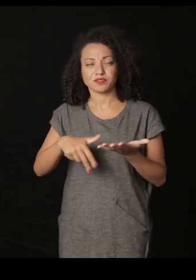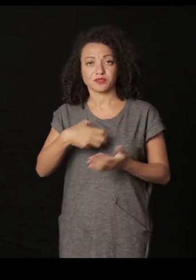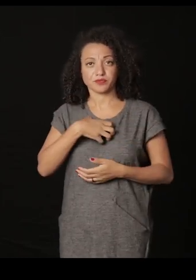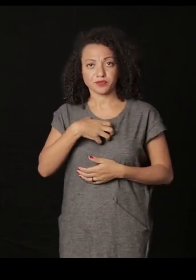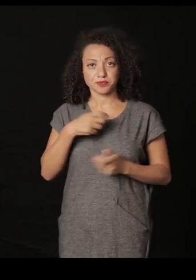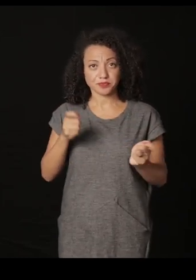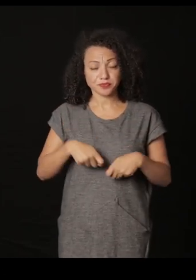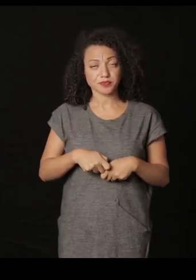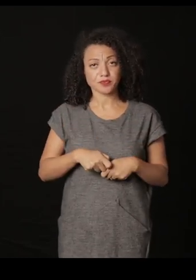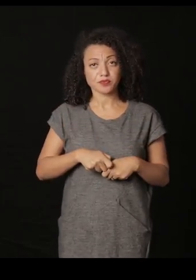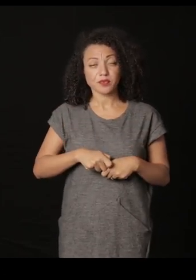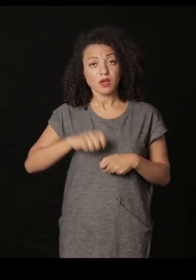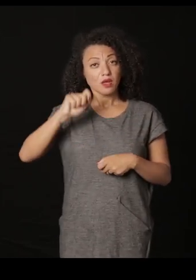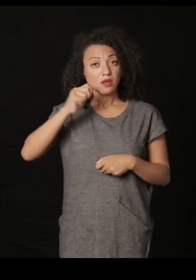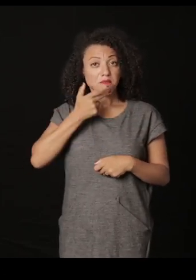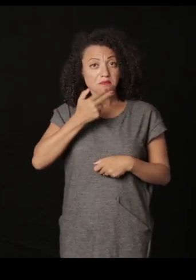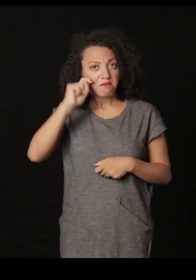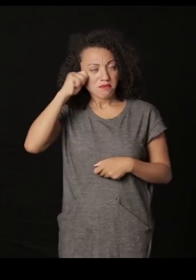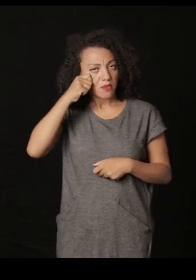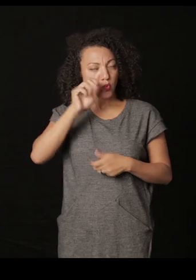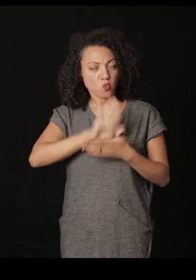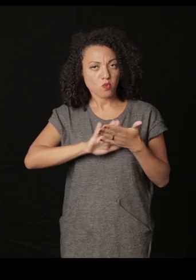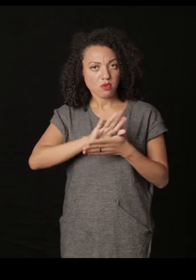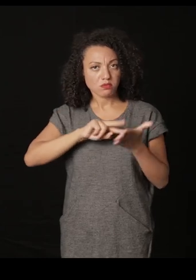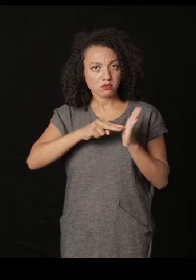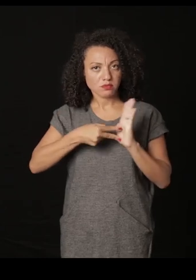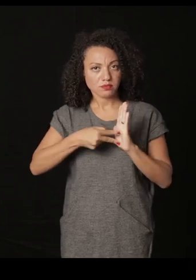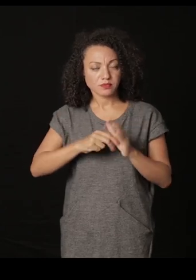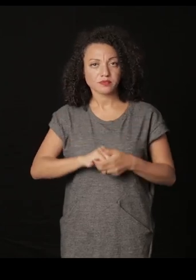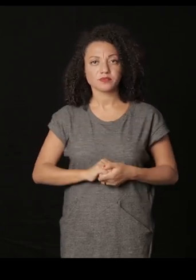otras posibilidades. El preto es nada.